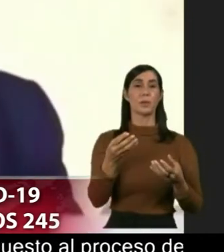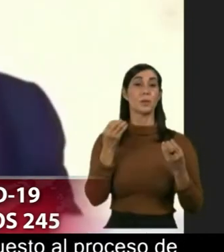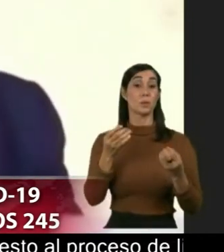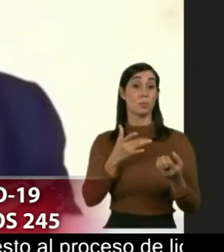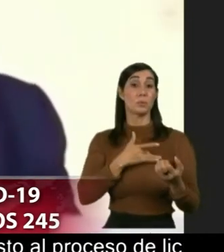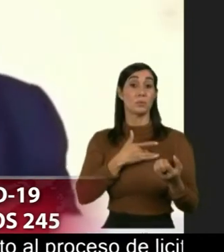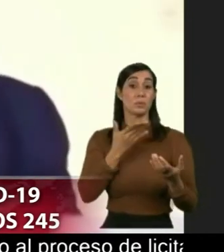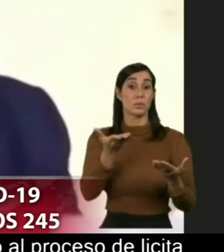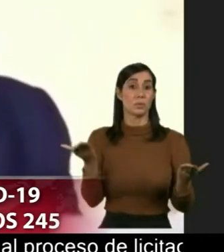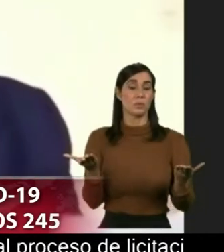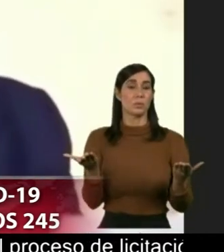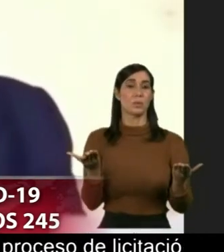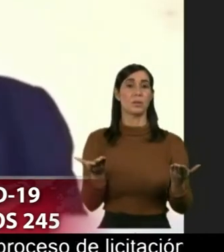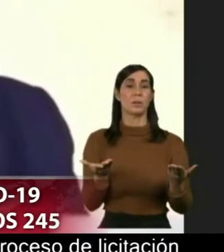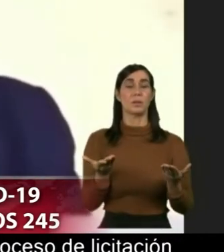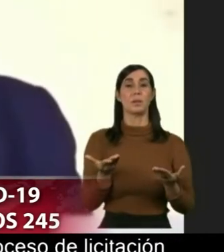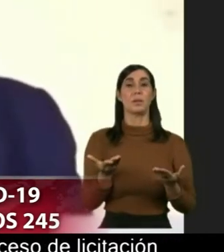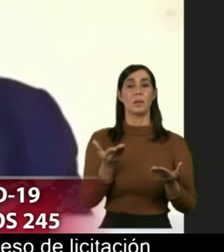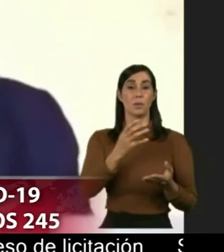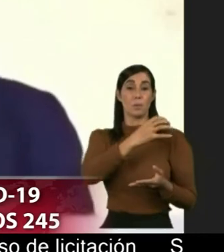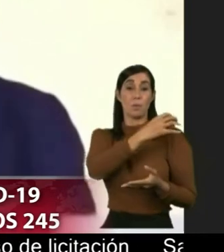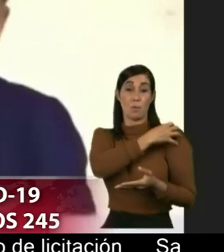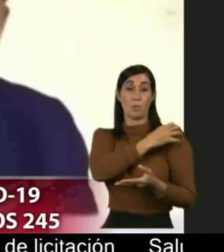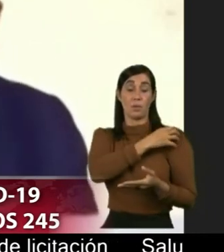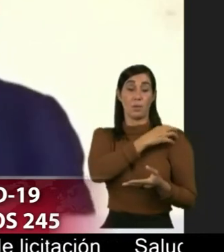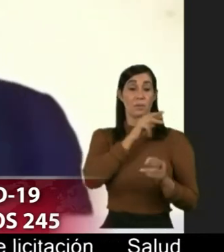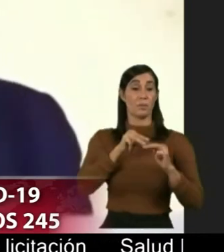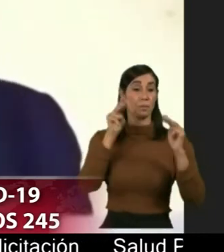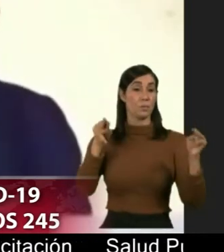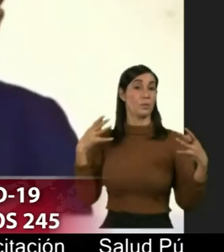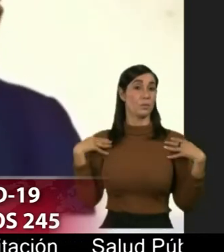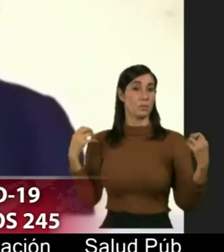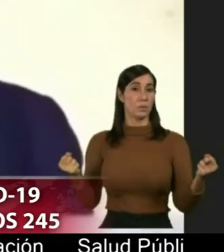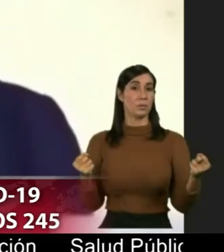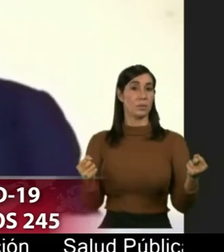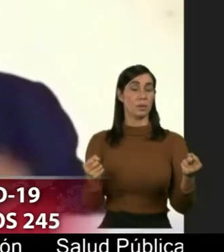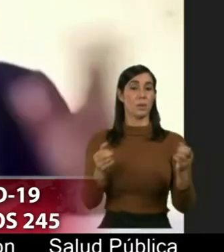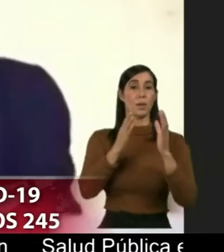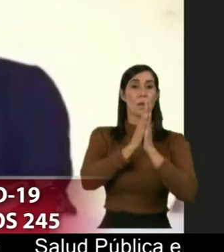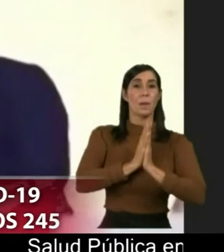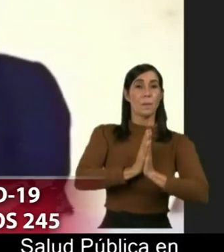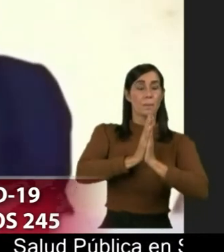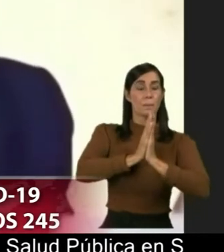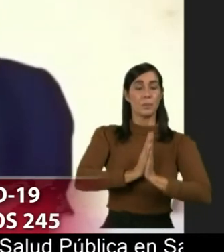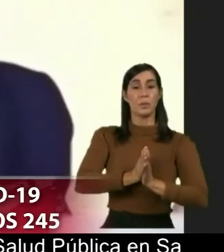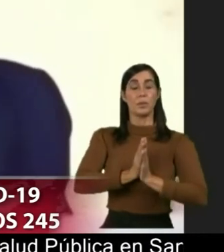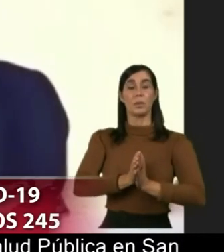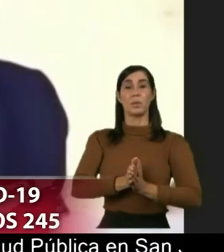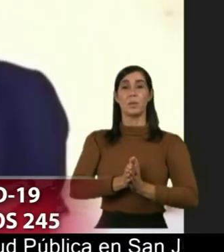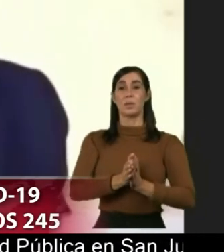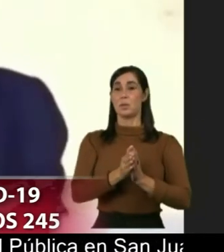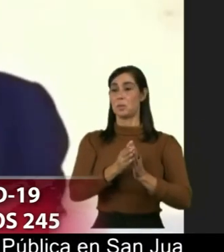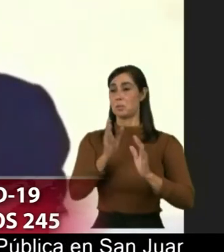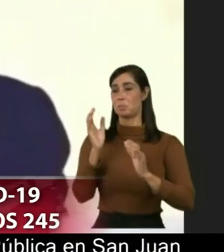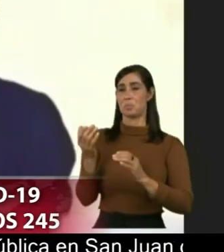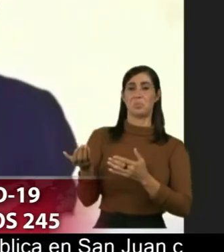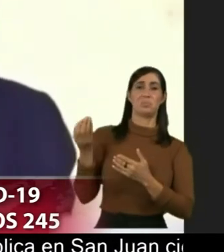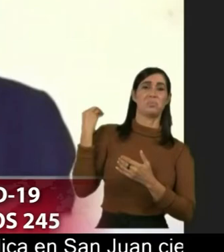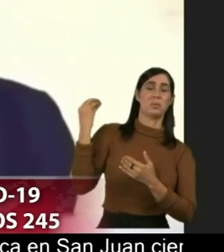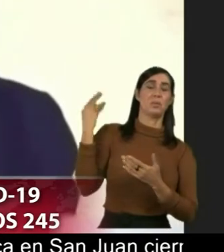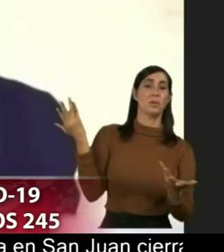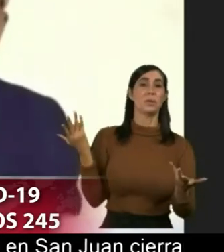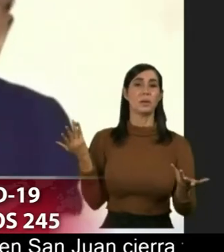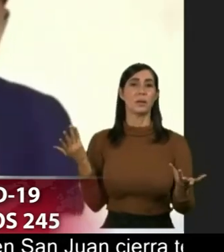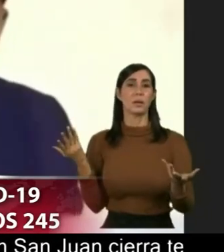se siente usted en su condición de jefe del ministerio de salud pide una medida y prácticamente no se le hace caso o usted